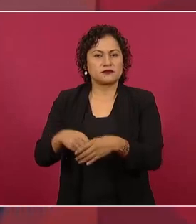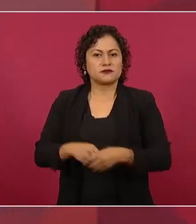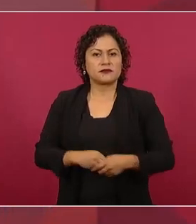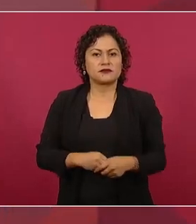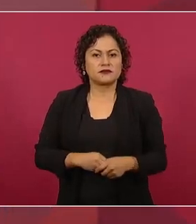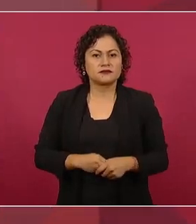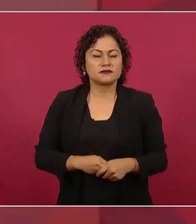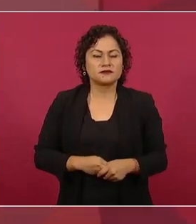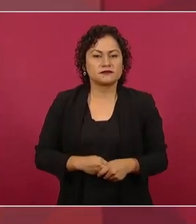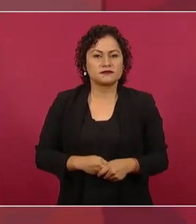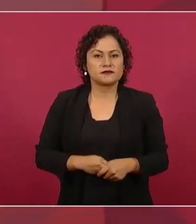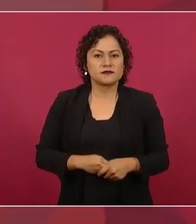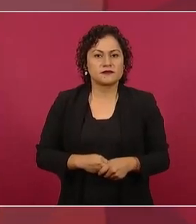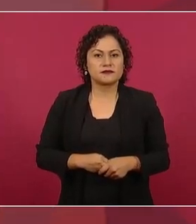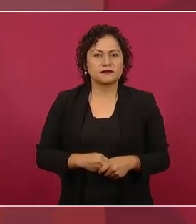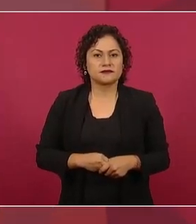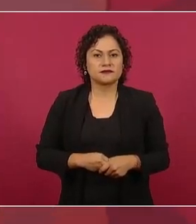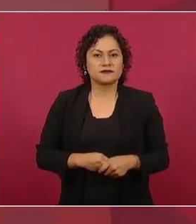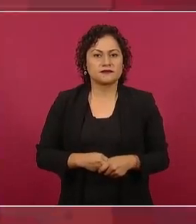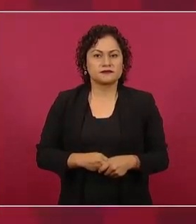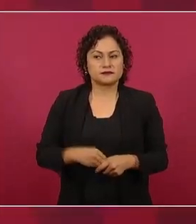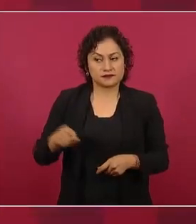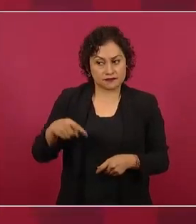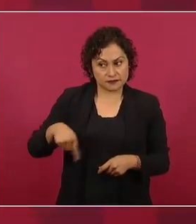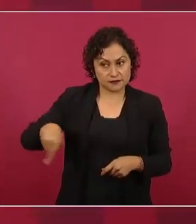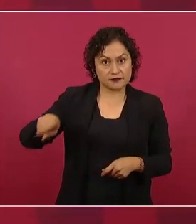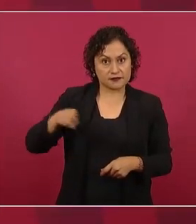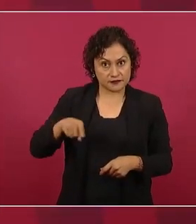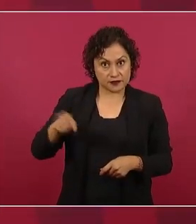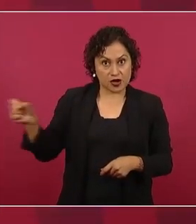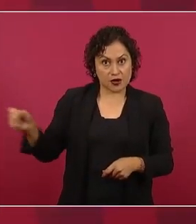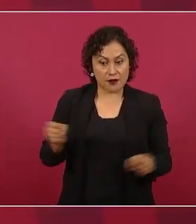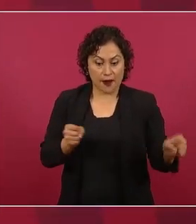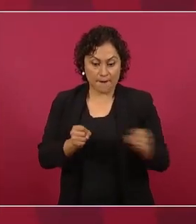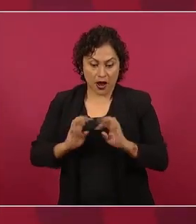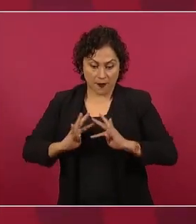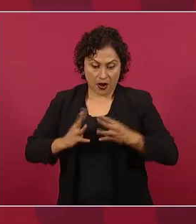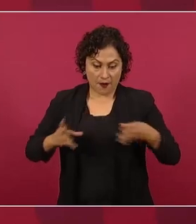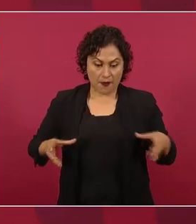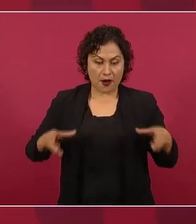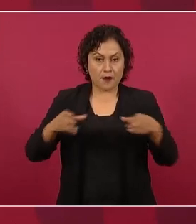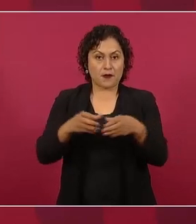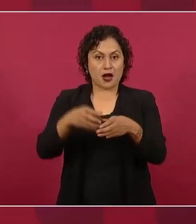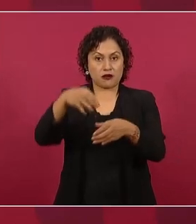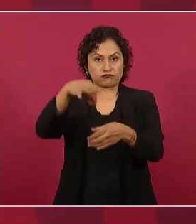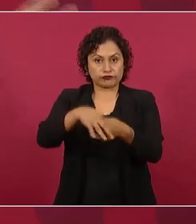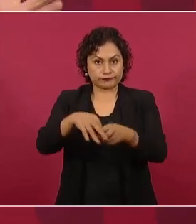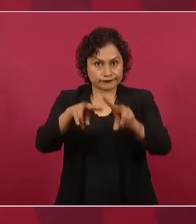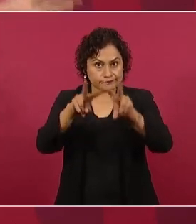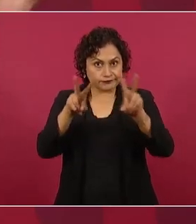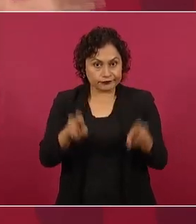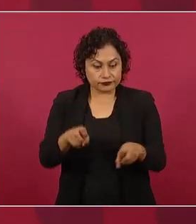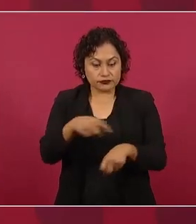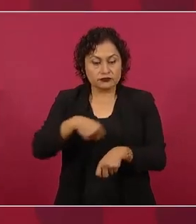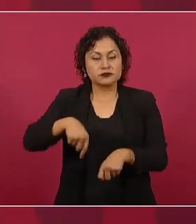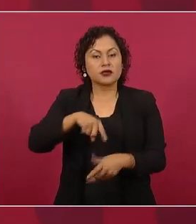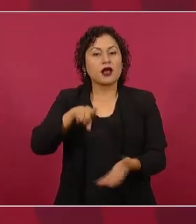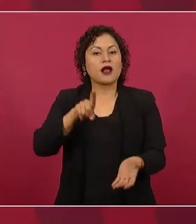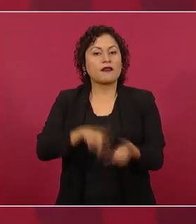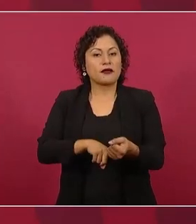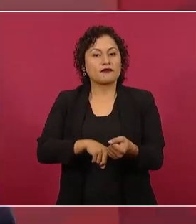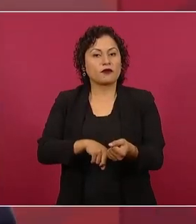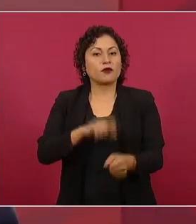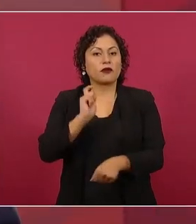Y esos consejeros actuaban al servicio